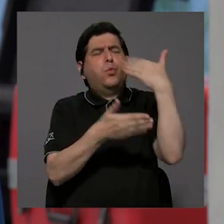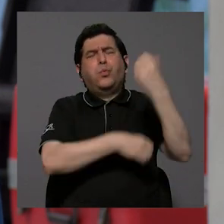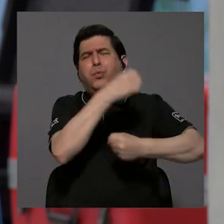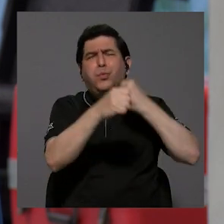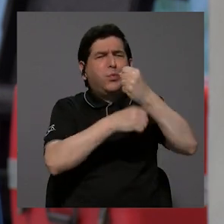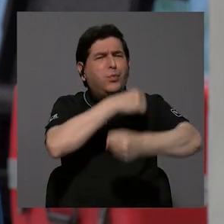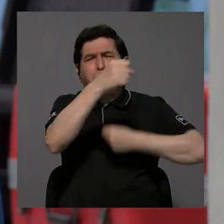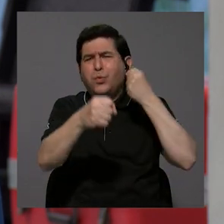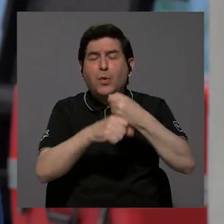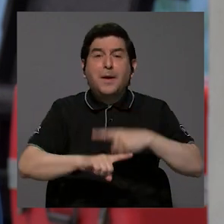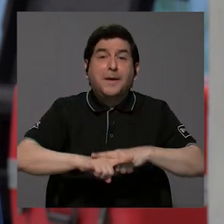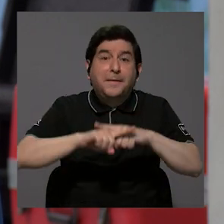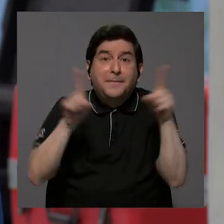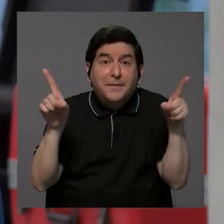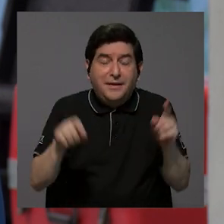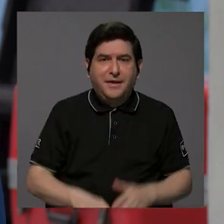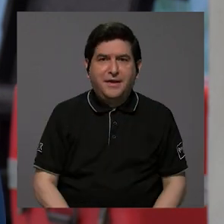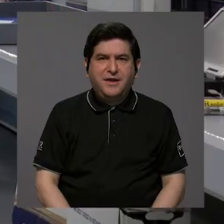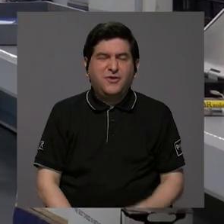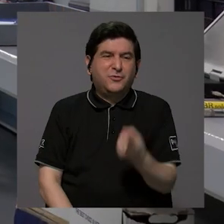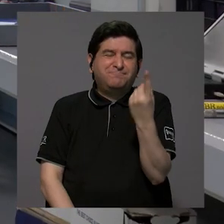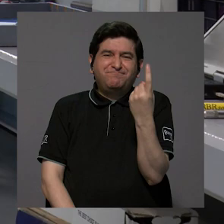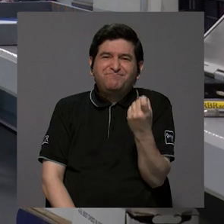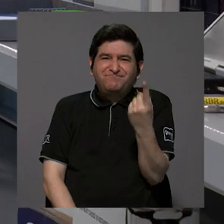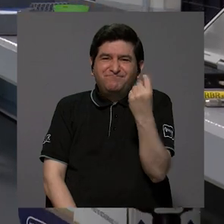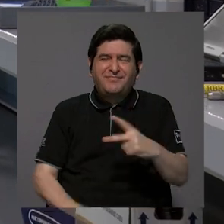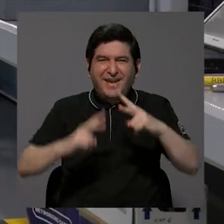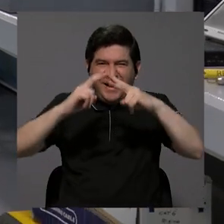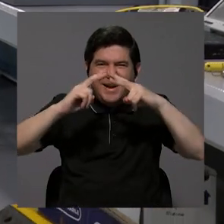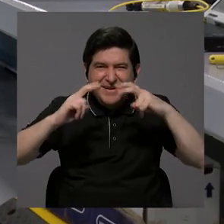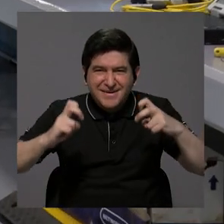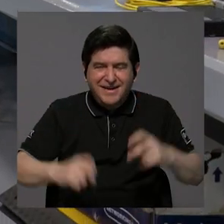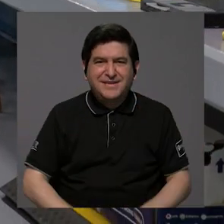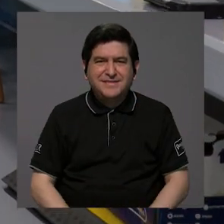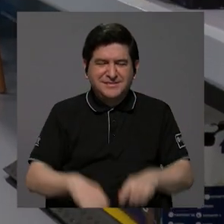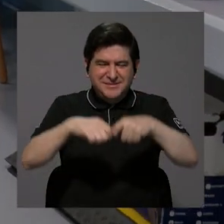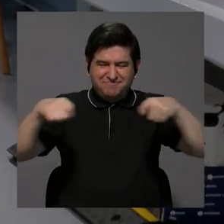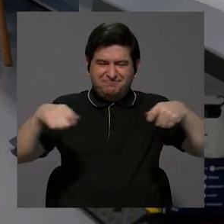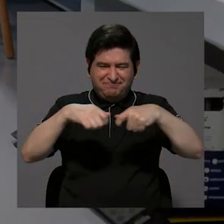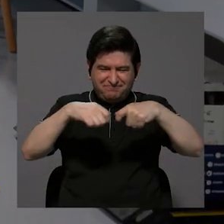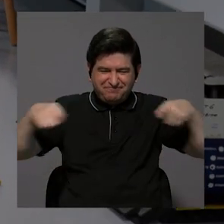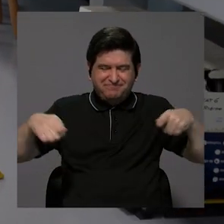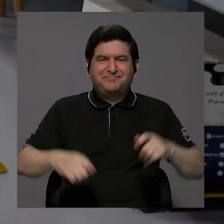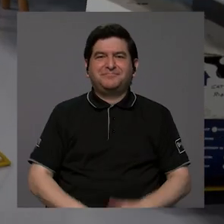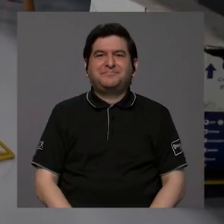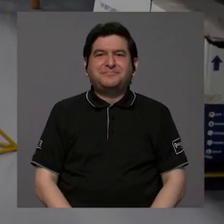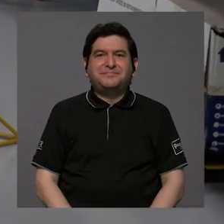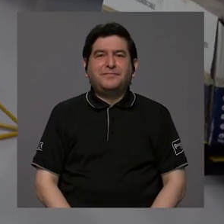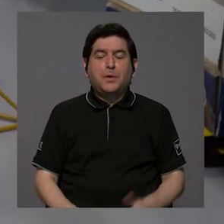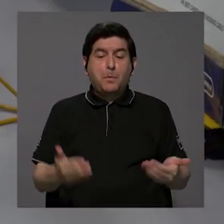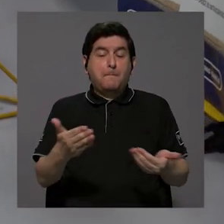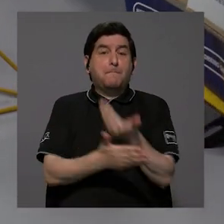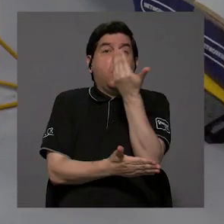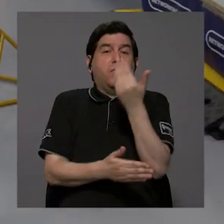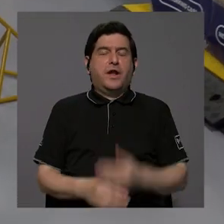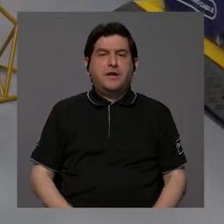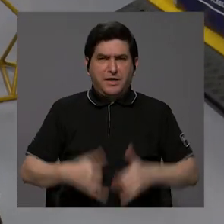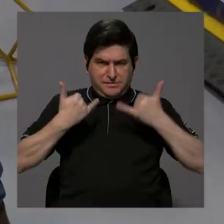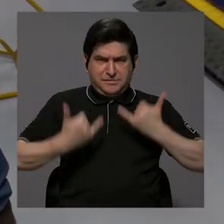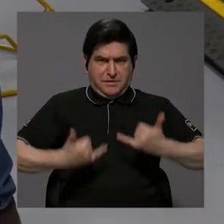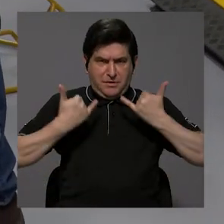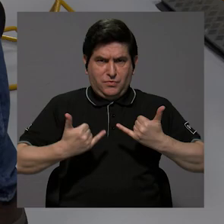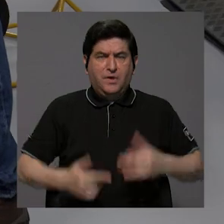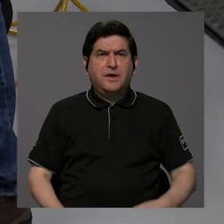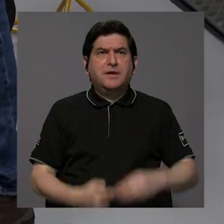años, pero hace falta análisis y mediciones más modernas, más actualizadas y